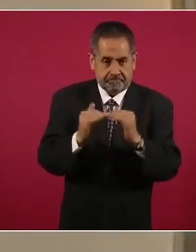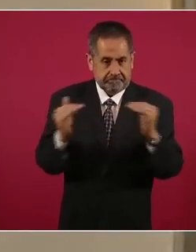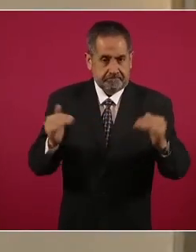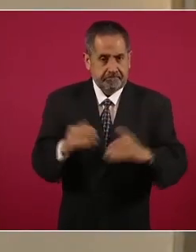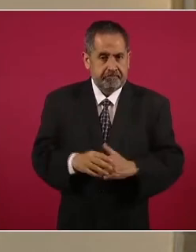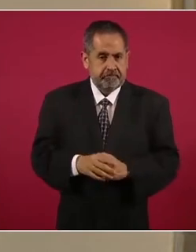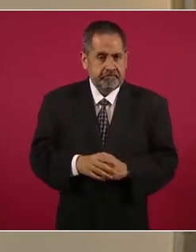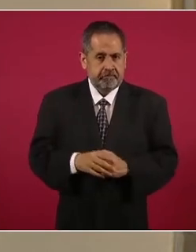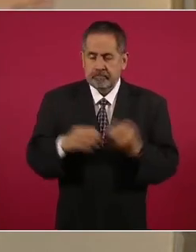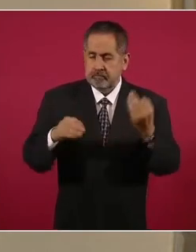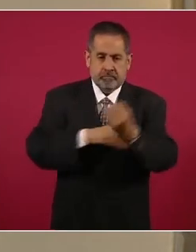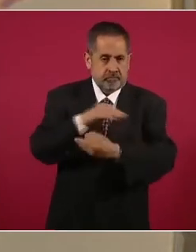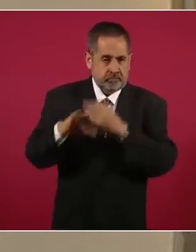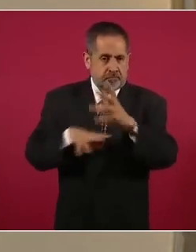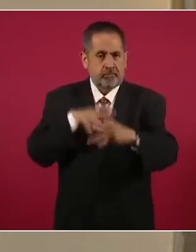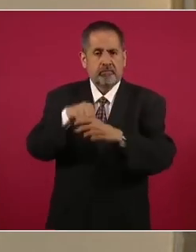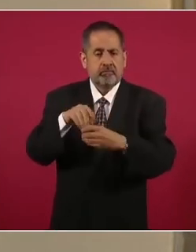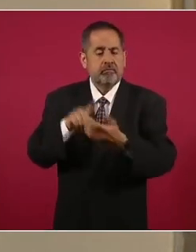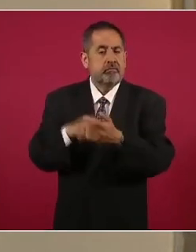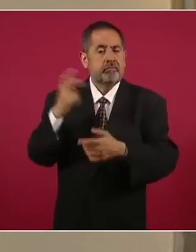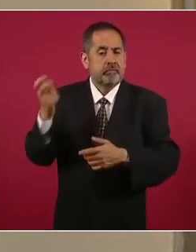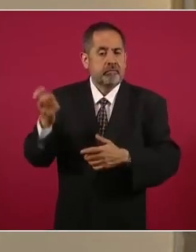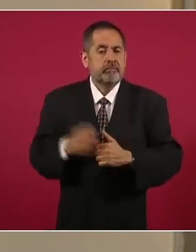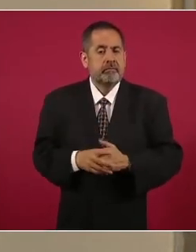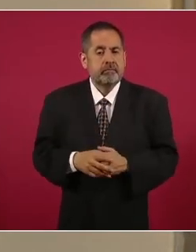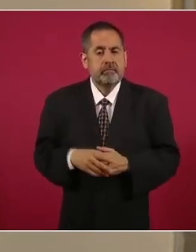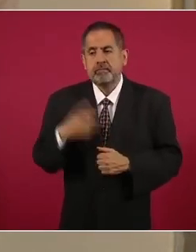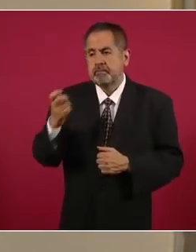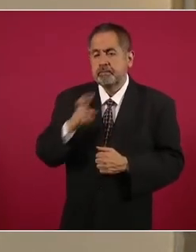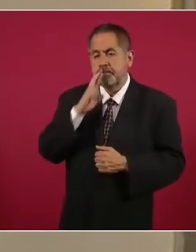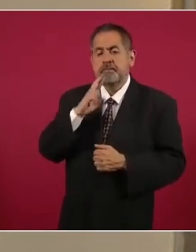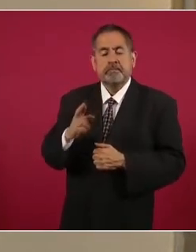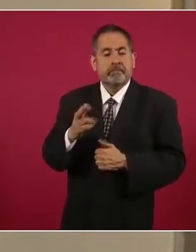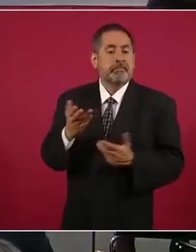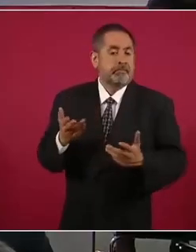Somos todos. Por eso estos resultados.